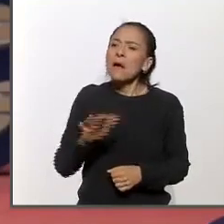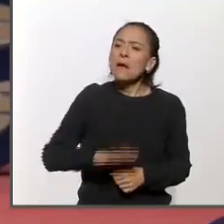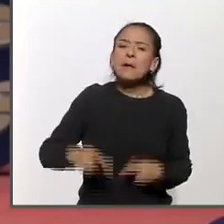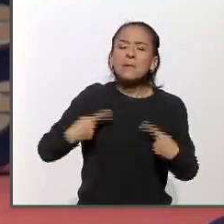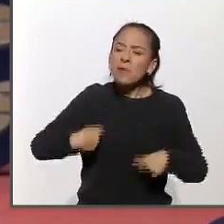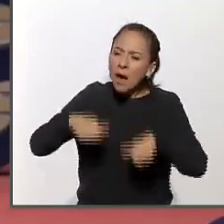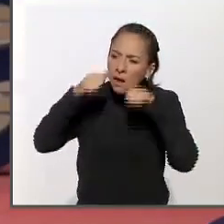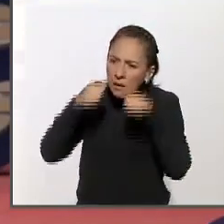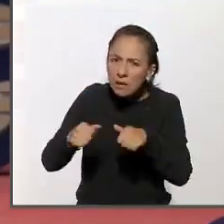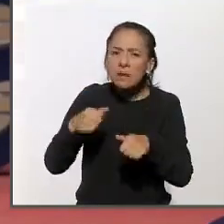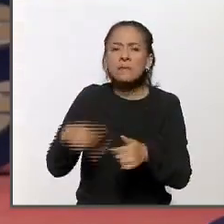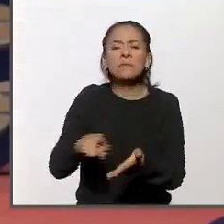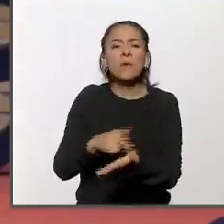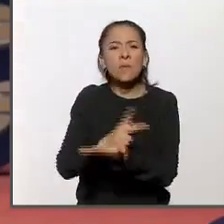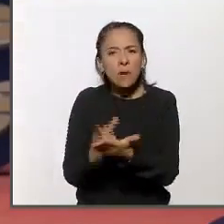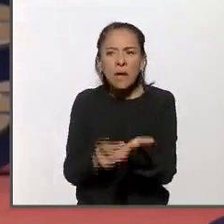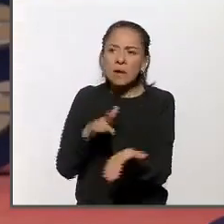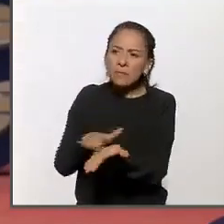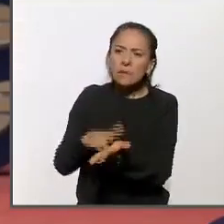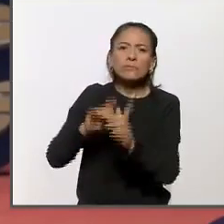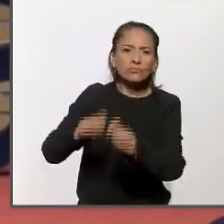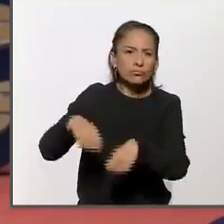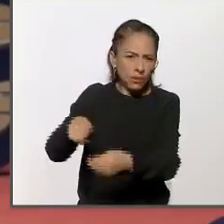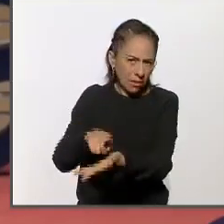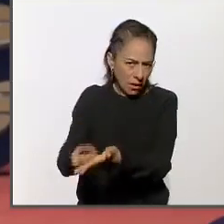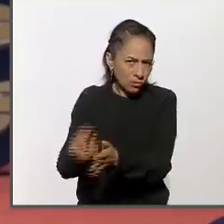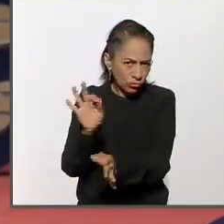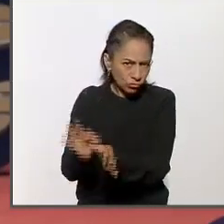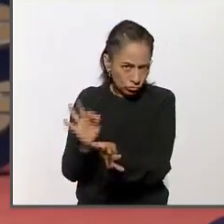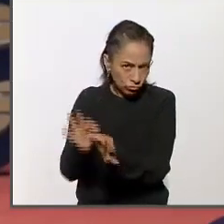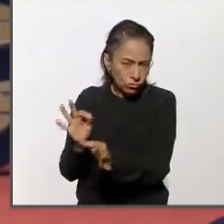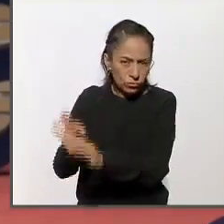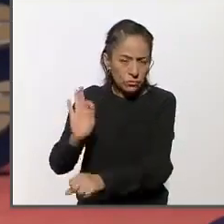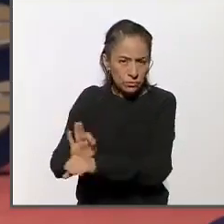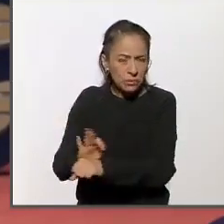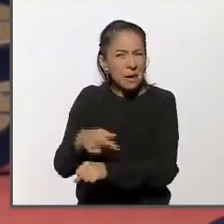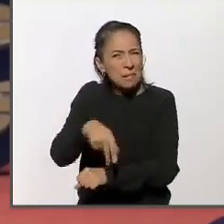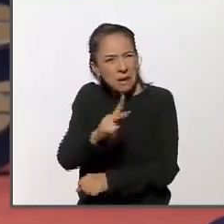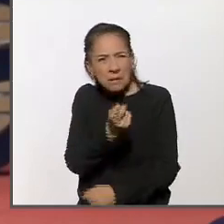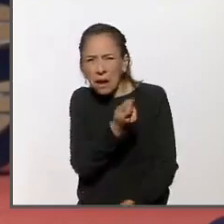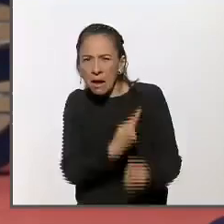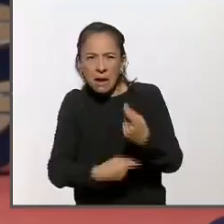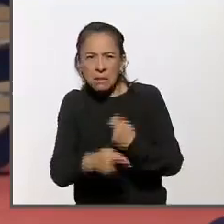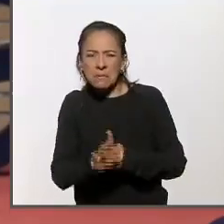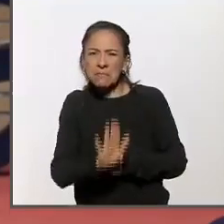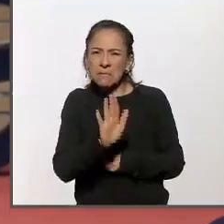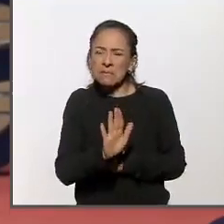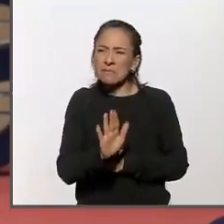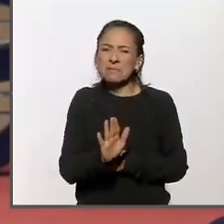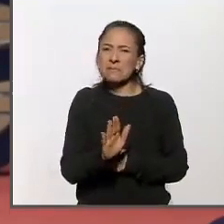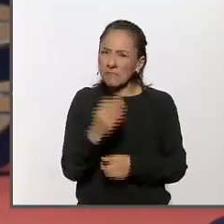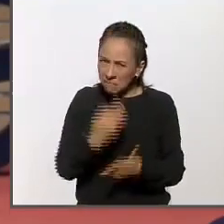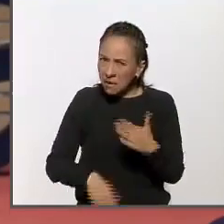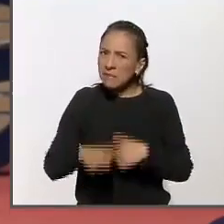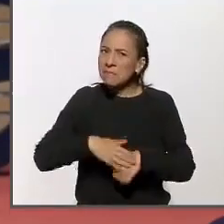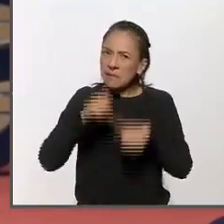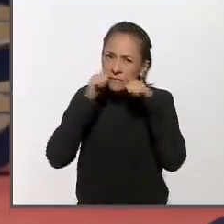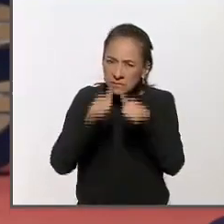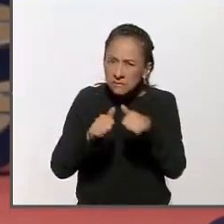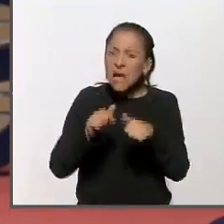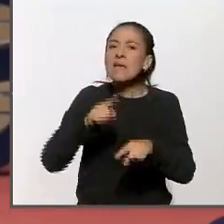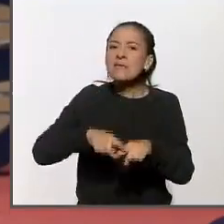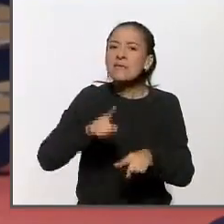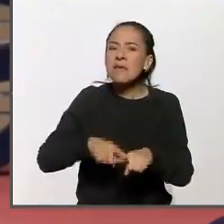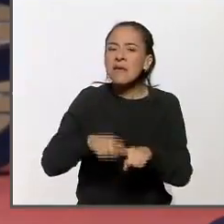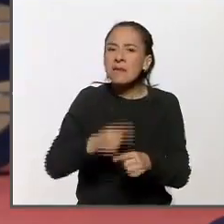pero extendernos a grupos de población que no se ha hecho porque no tienen, como decía, derecho al punto. No se ha ayudado a las